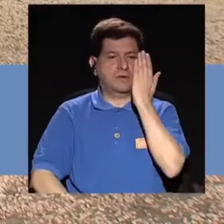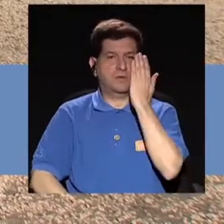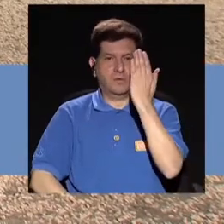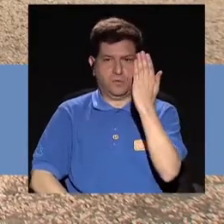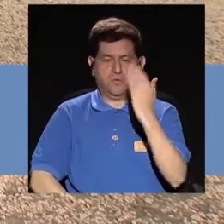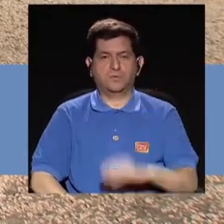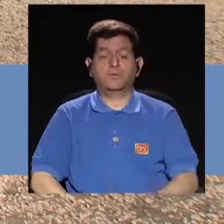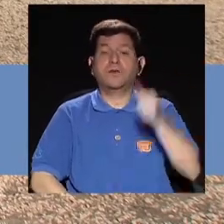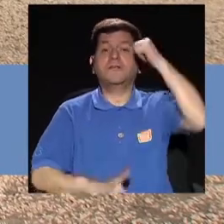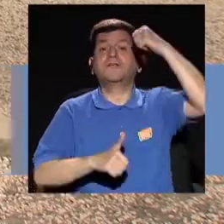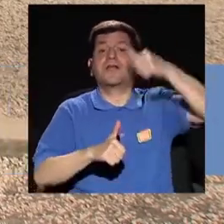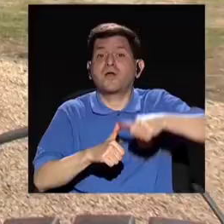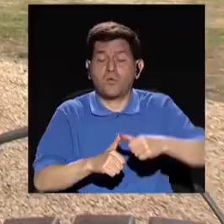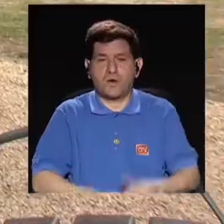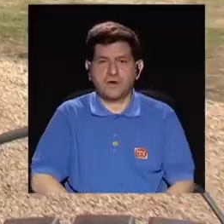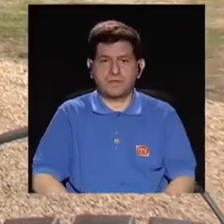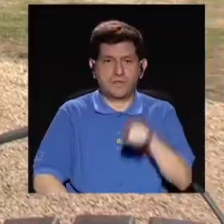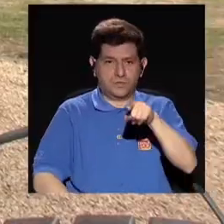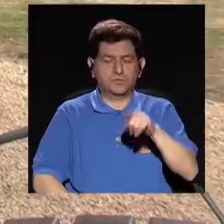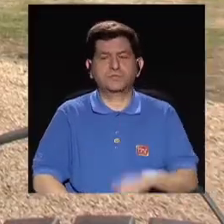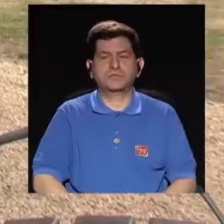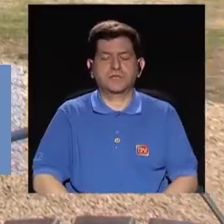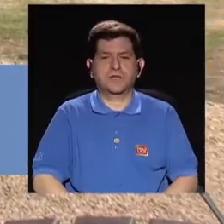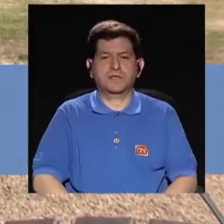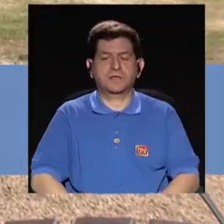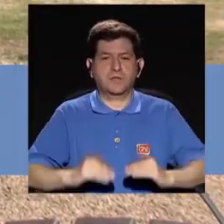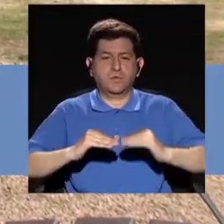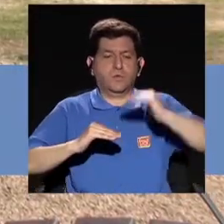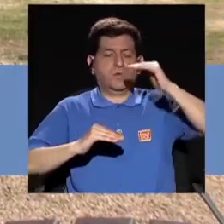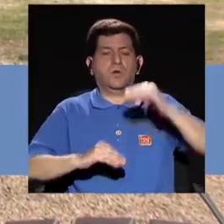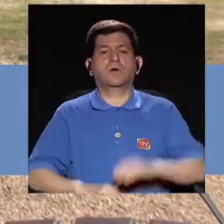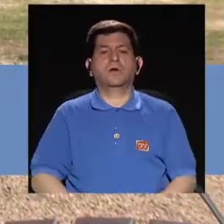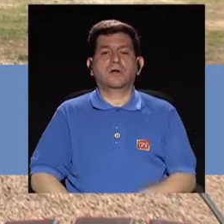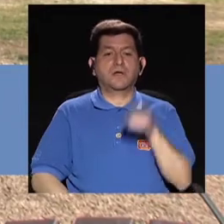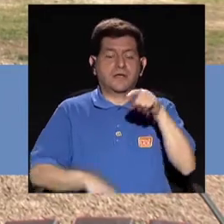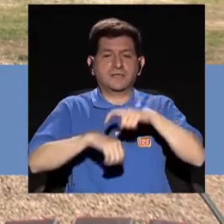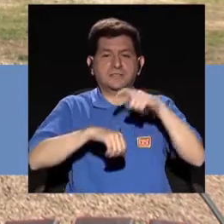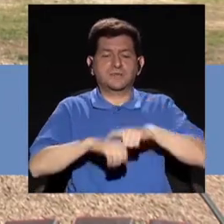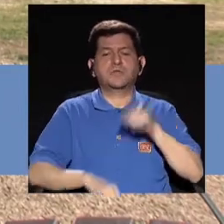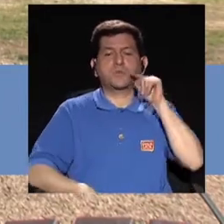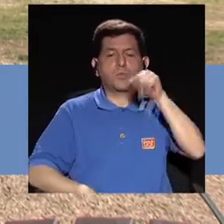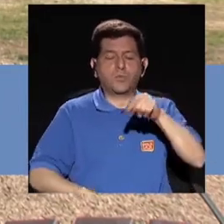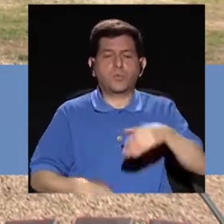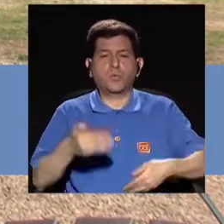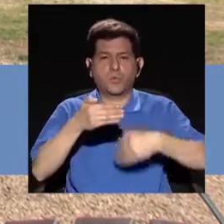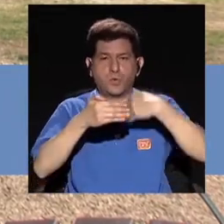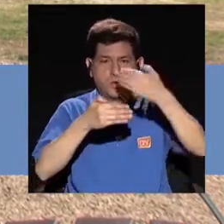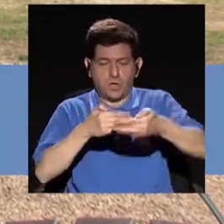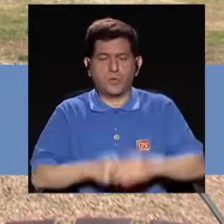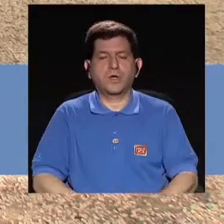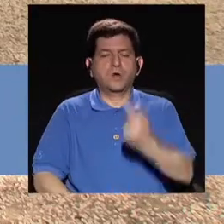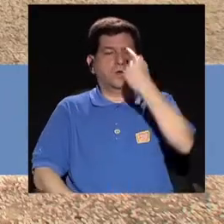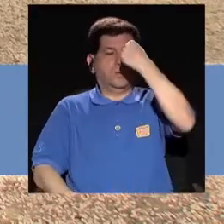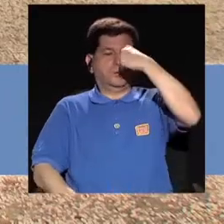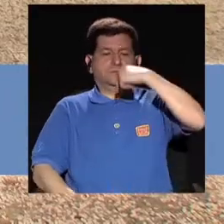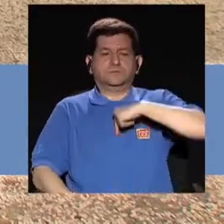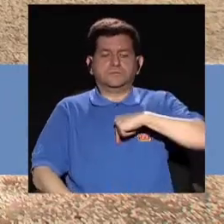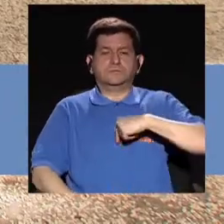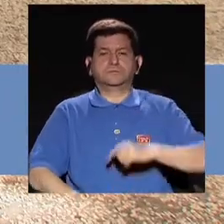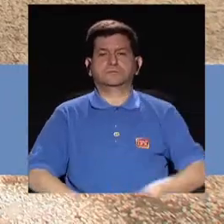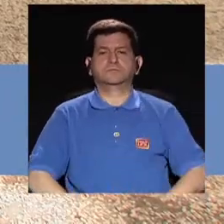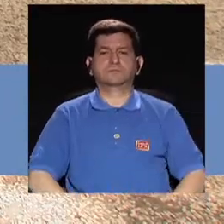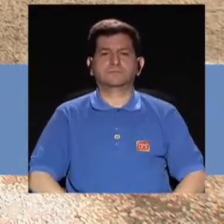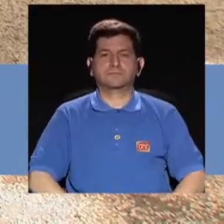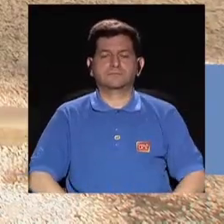cabeza siempre viendo el frente. Y recuerden que cuando van a subir, botan el aire, ahí toman aire. Y botan el aire cuando estamos en el esfuerzo.